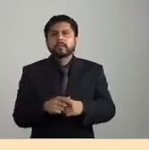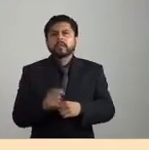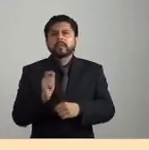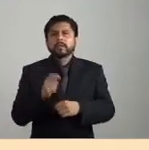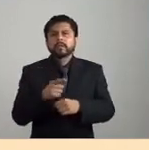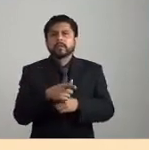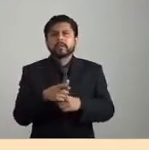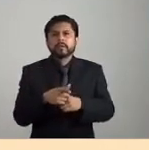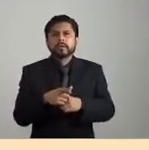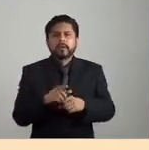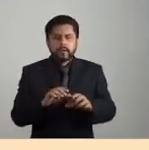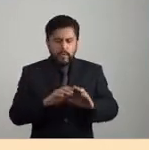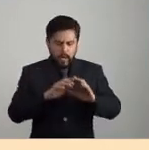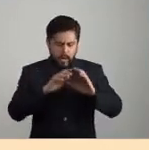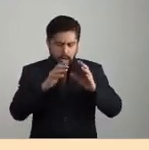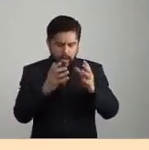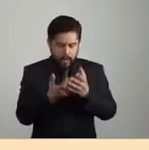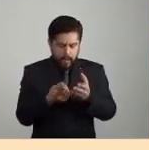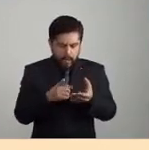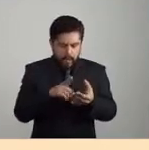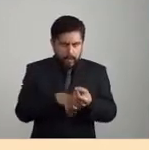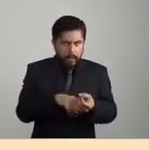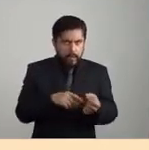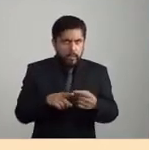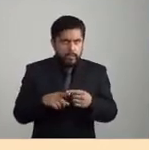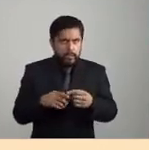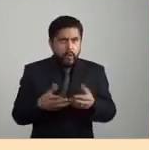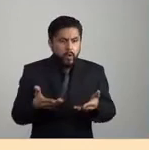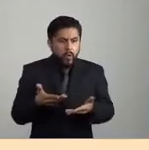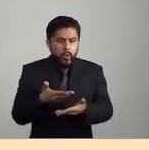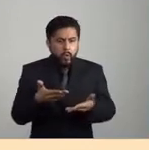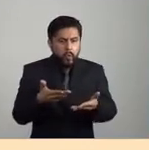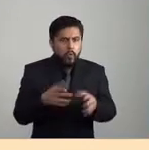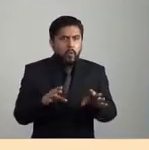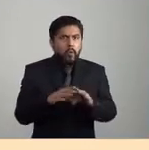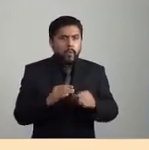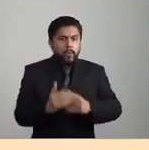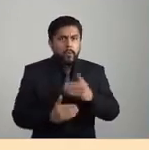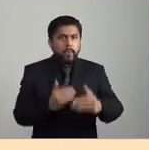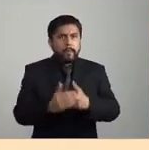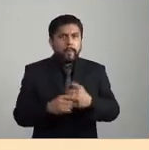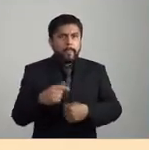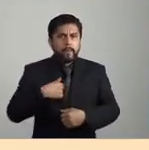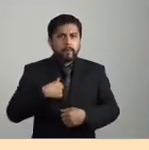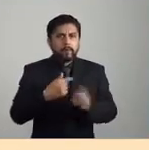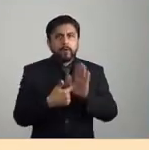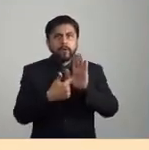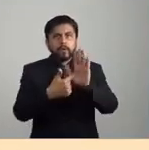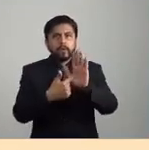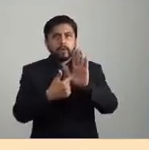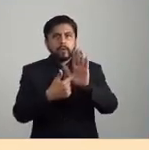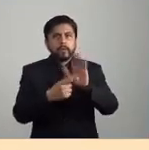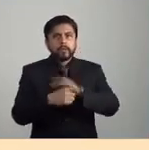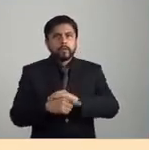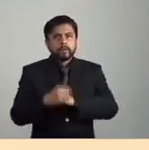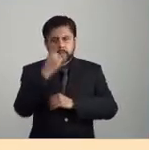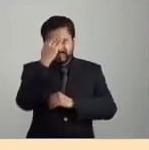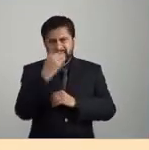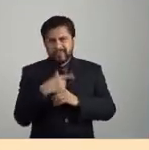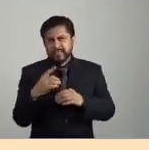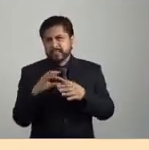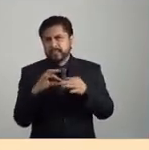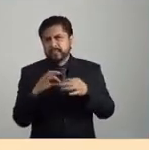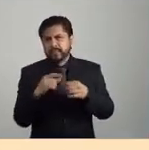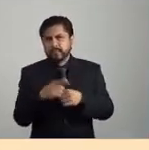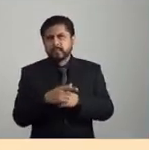ecología mundo que se agota, que ya no tiene fronteras internas. Y aquí sí me gustaría poner una imagen y quizá pueda parecer un poco tonta, pero bueno,